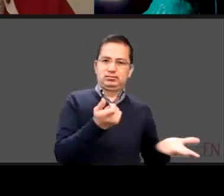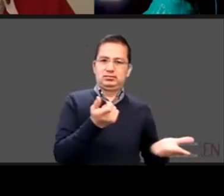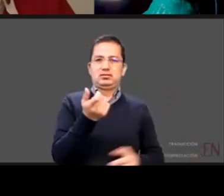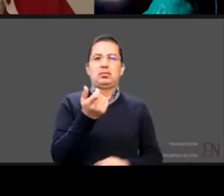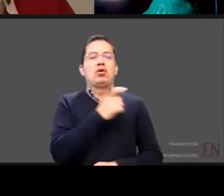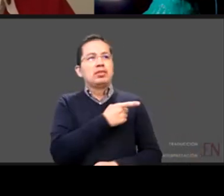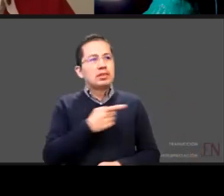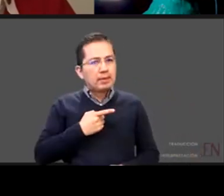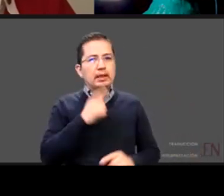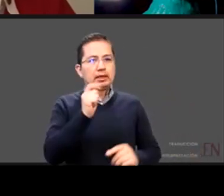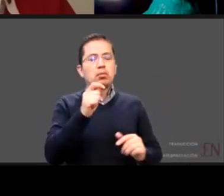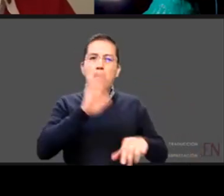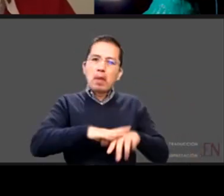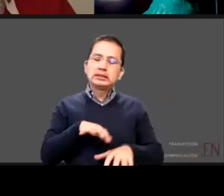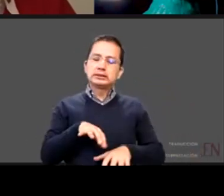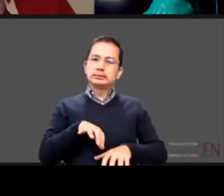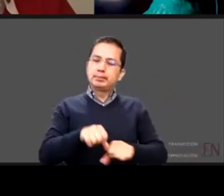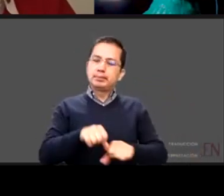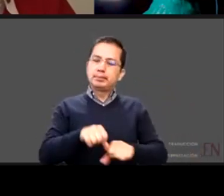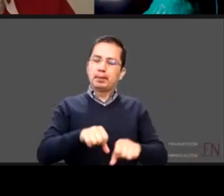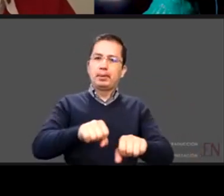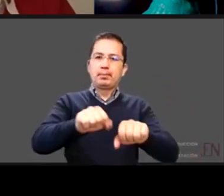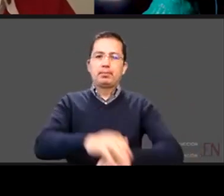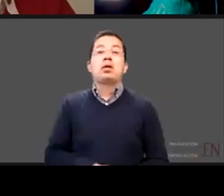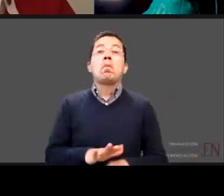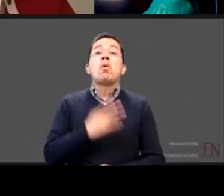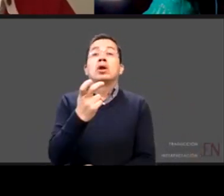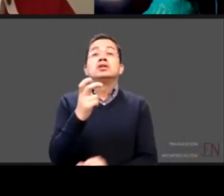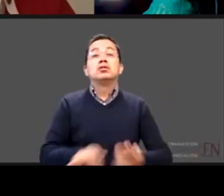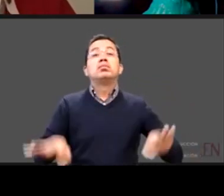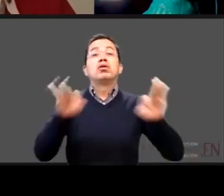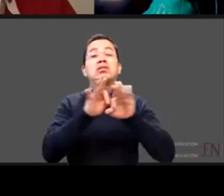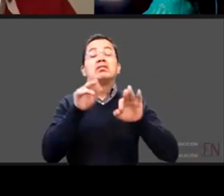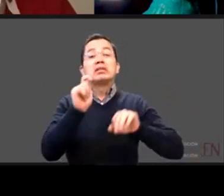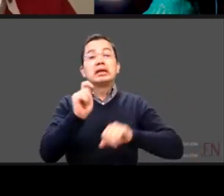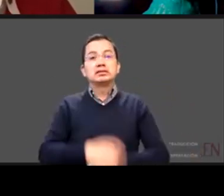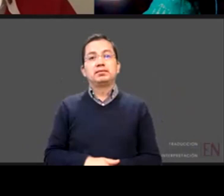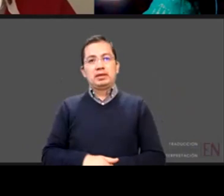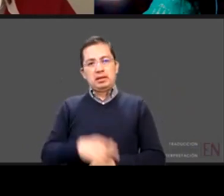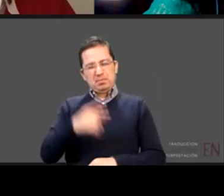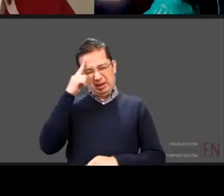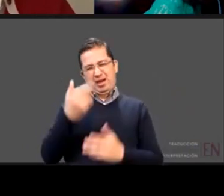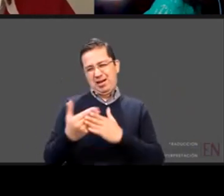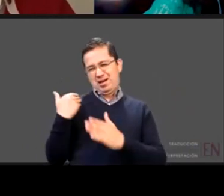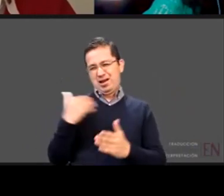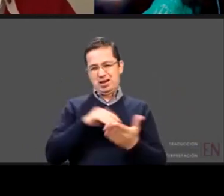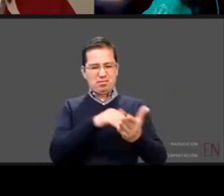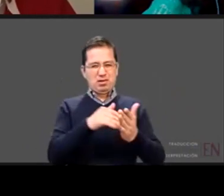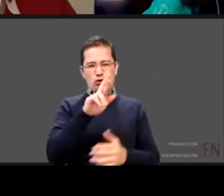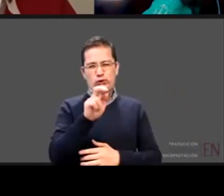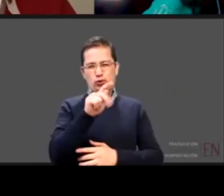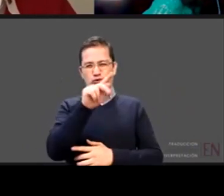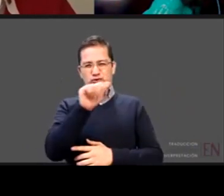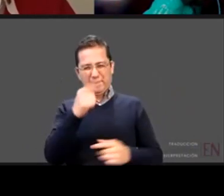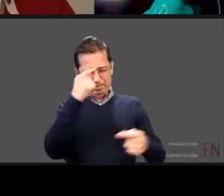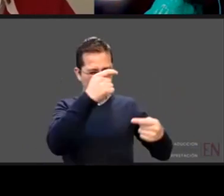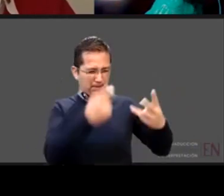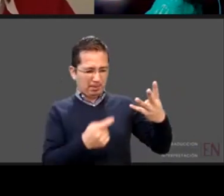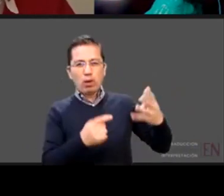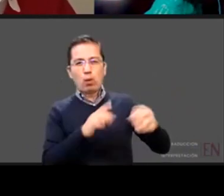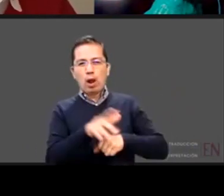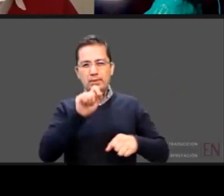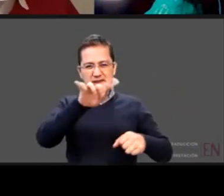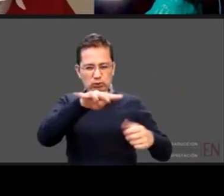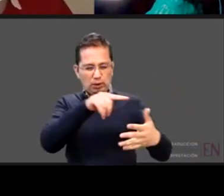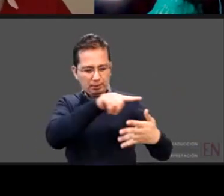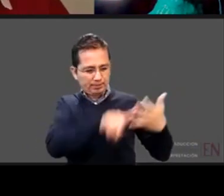tenemos que hablar entre sectores y por eso lo importante de la ruta y algo de lo que hemos venido trabajando también por ejemplo en Sinaloa y en